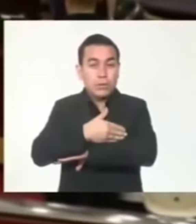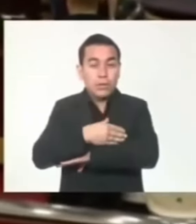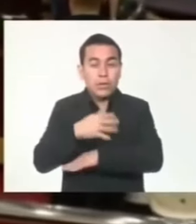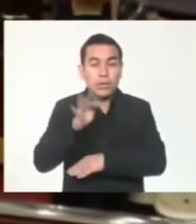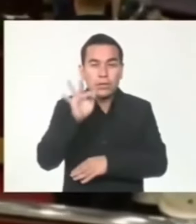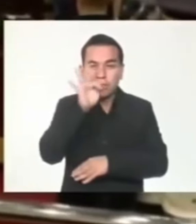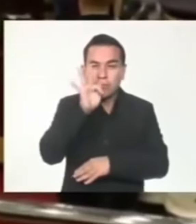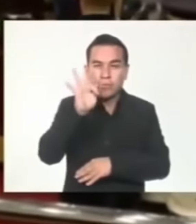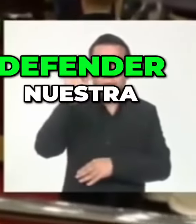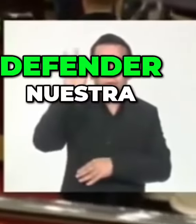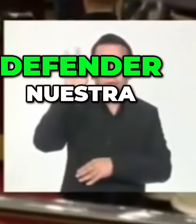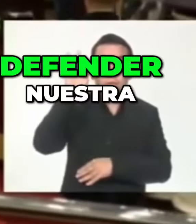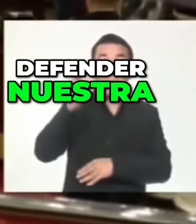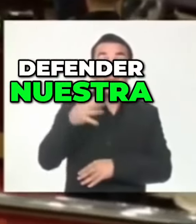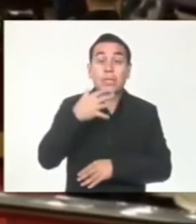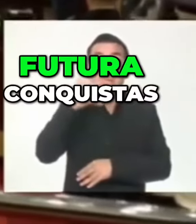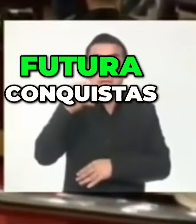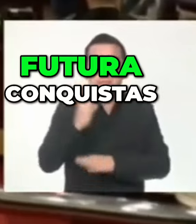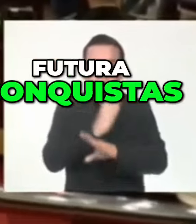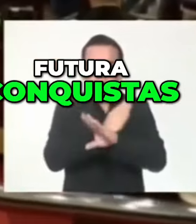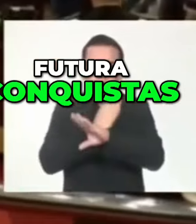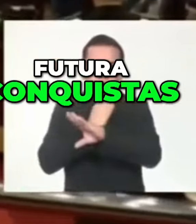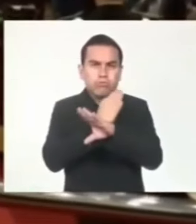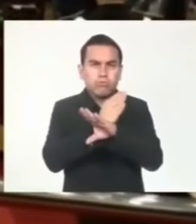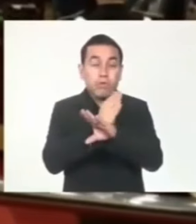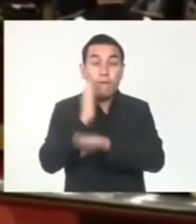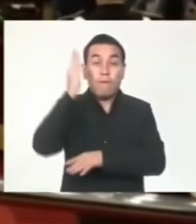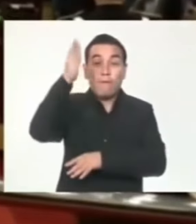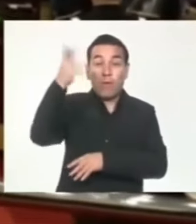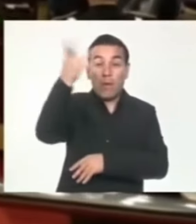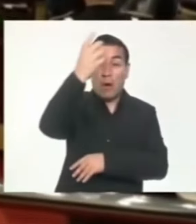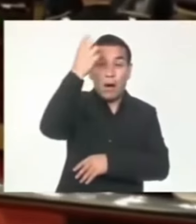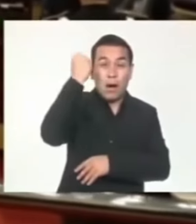Juramos. Defender nuestras futuras conquistas.